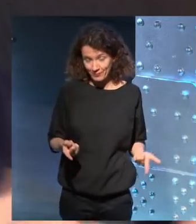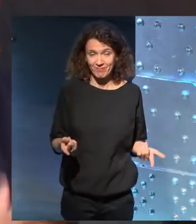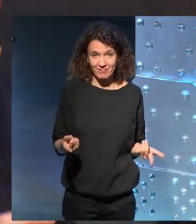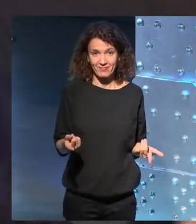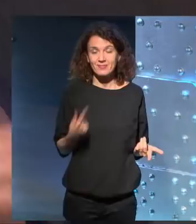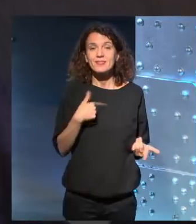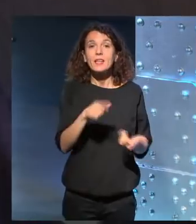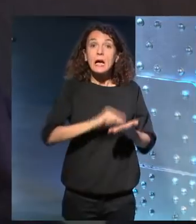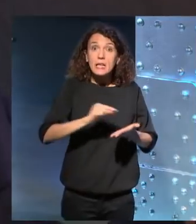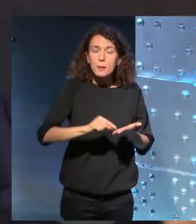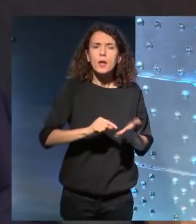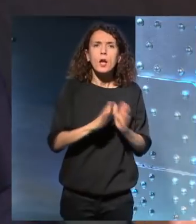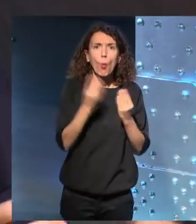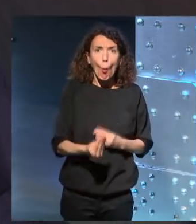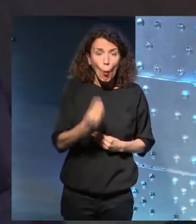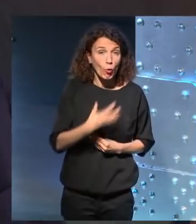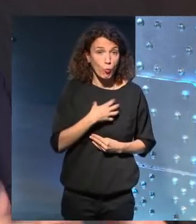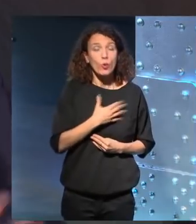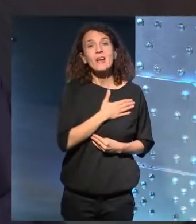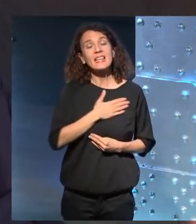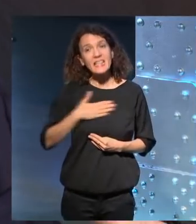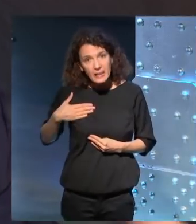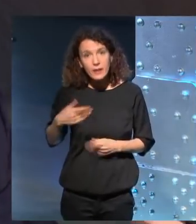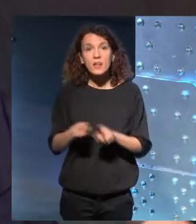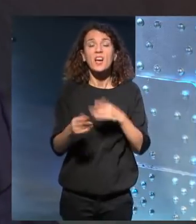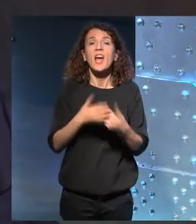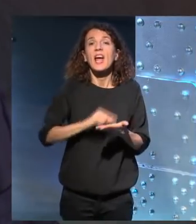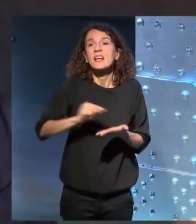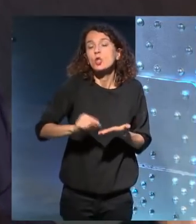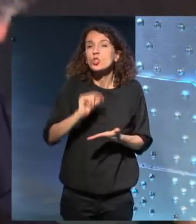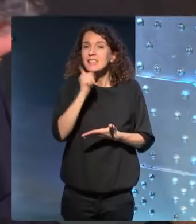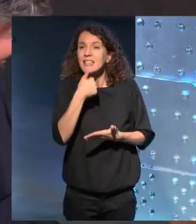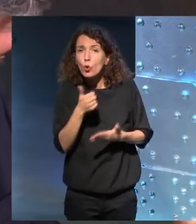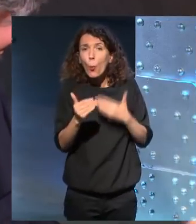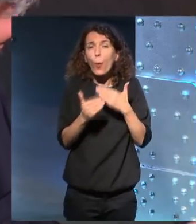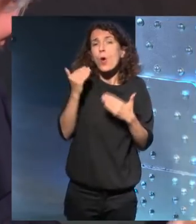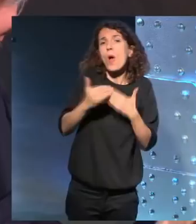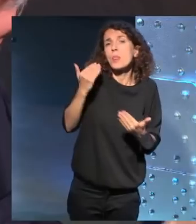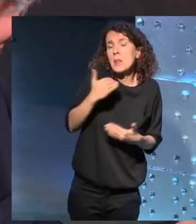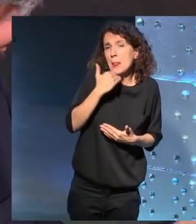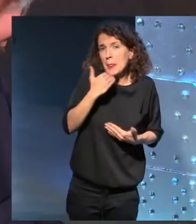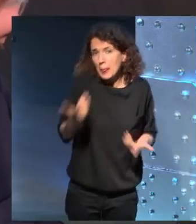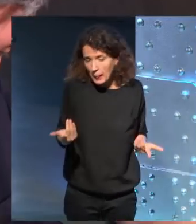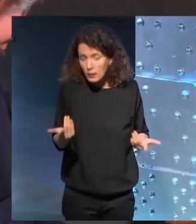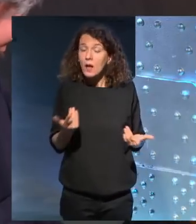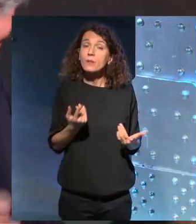que como no podía escribir grandes obras, querría o sería un escritor secreto, vanguardista, y hay un momento que dice